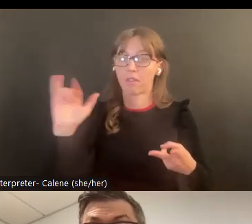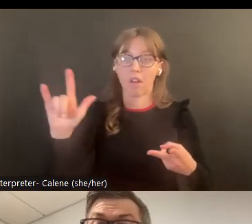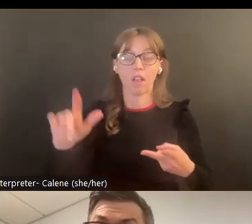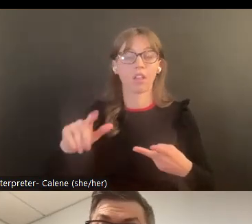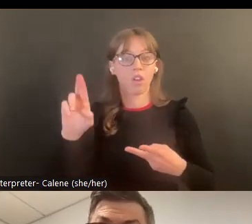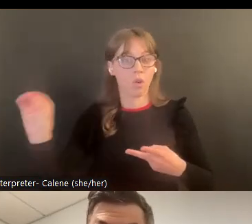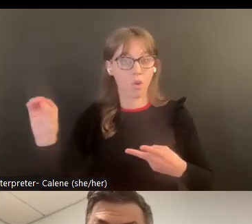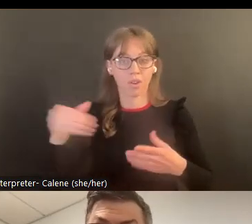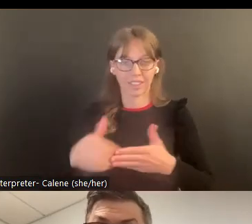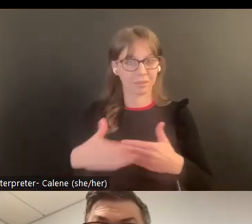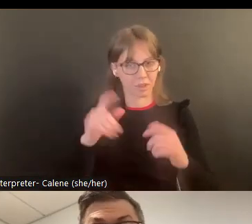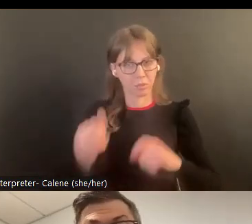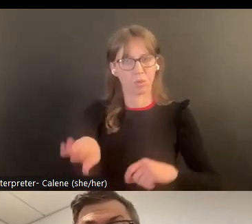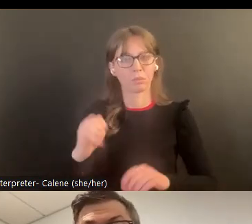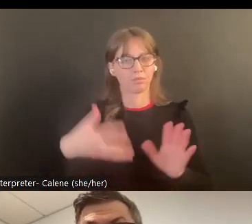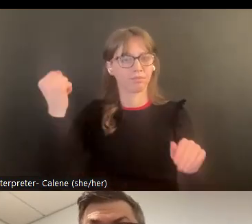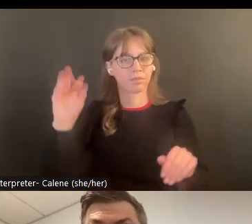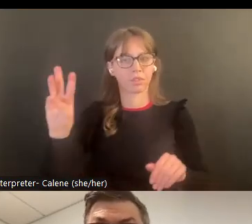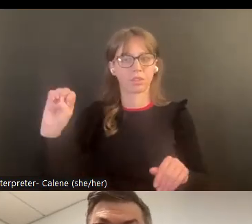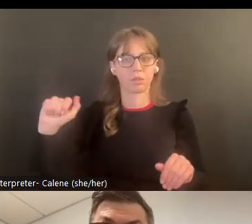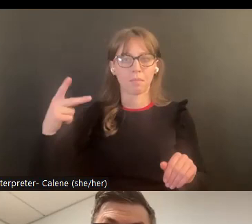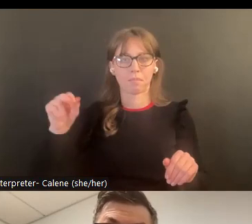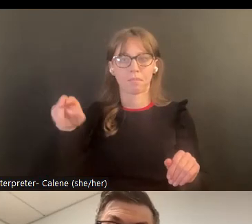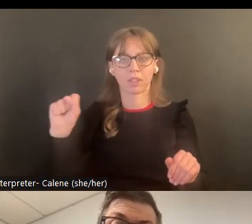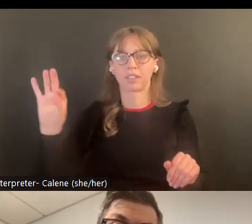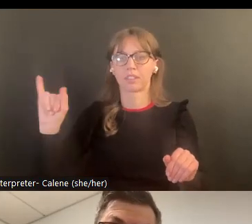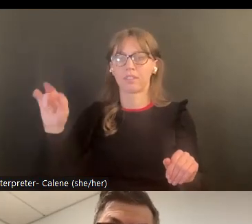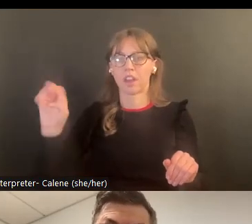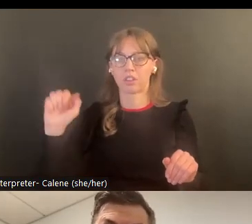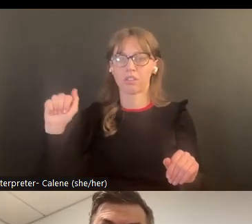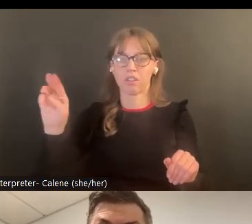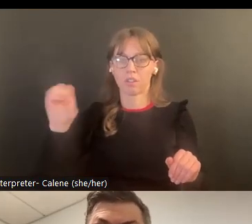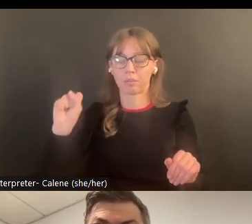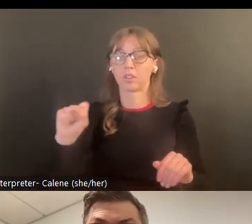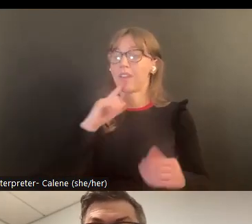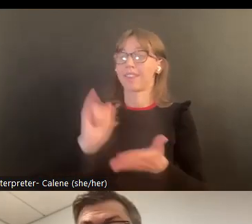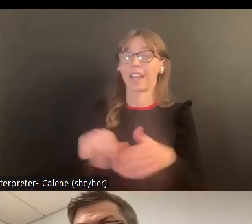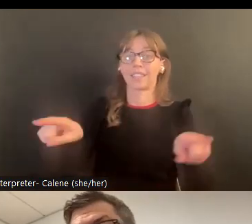civil o doméstica en sí lo que sería